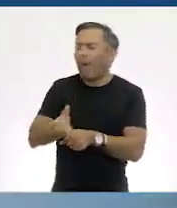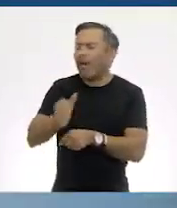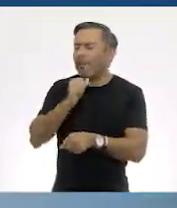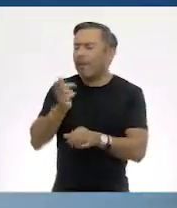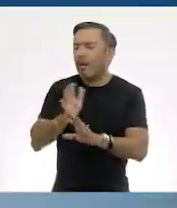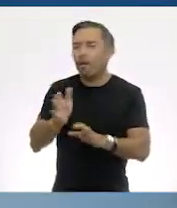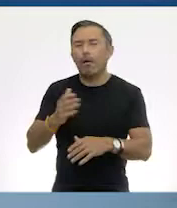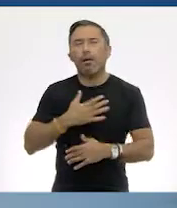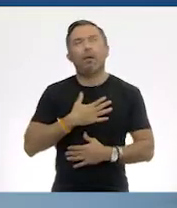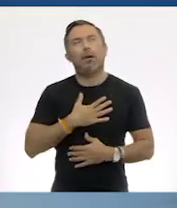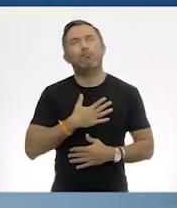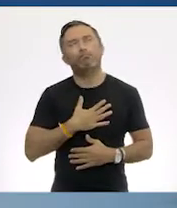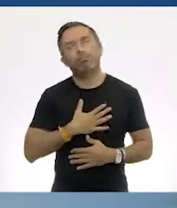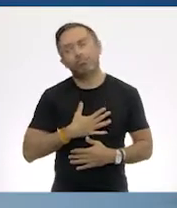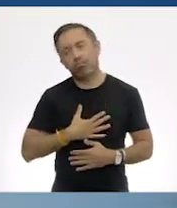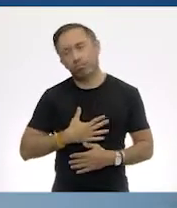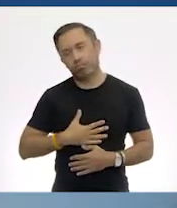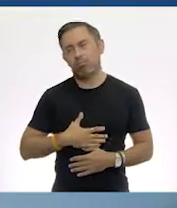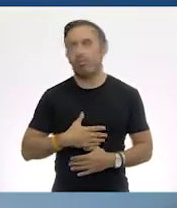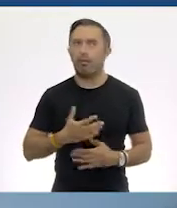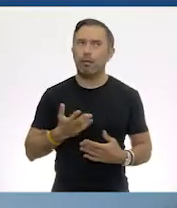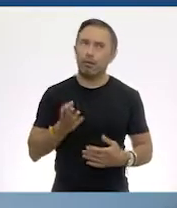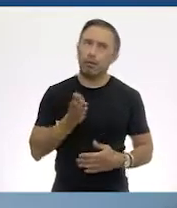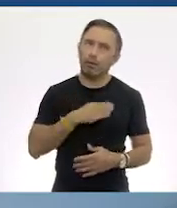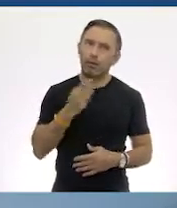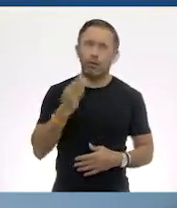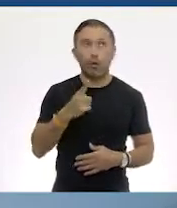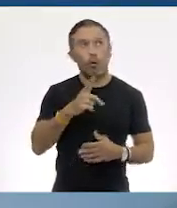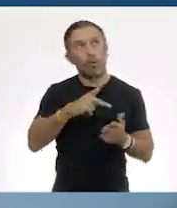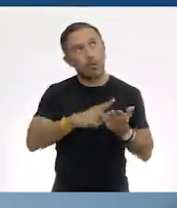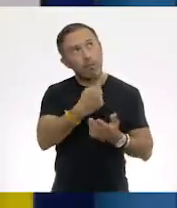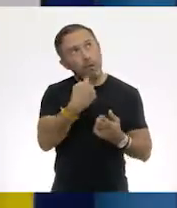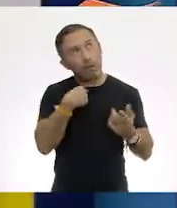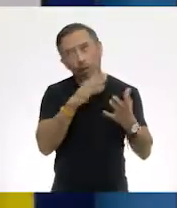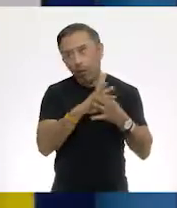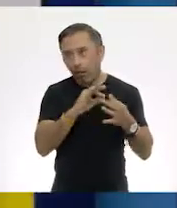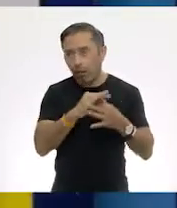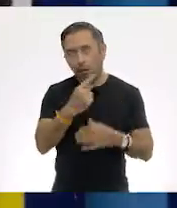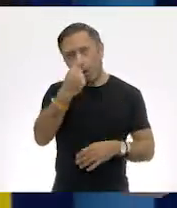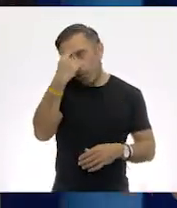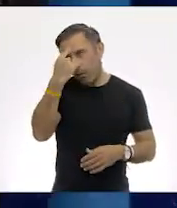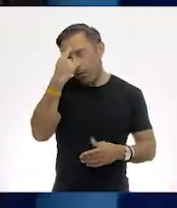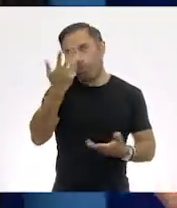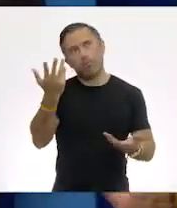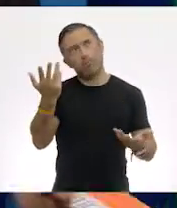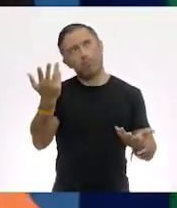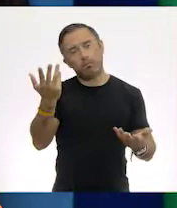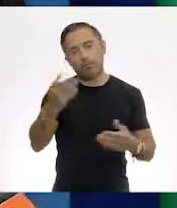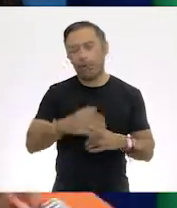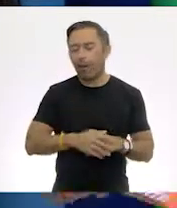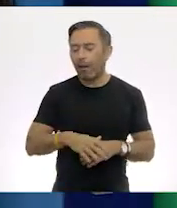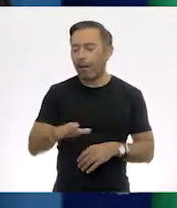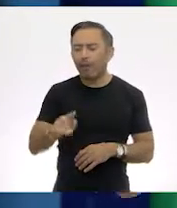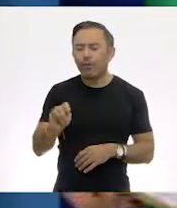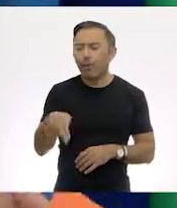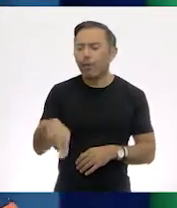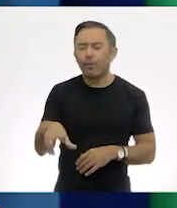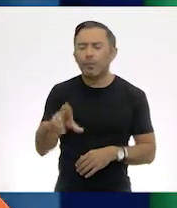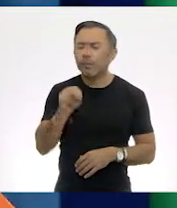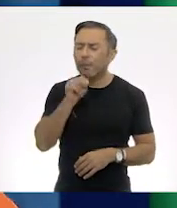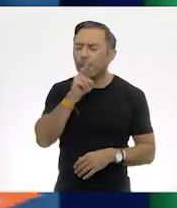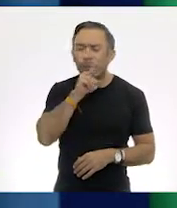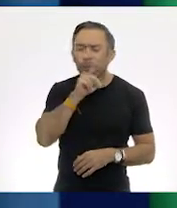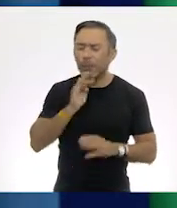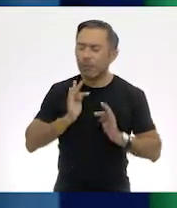consuelo! Pero ¿para qué me lo recuerdas? A ver, Ton, no te apures. Pensemos